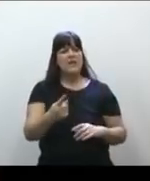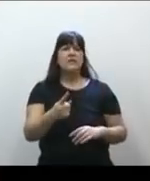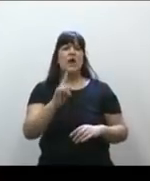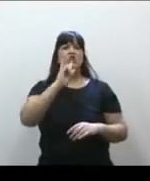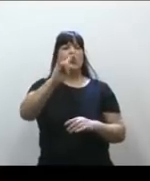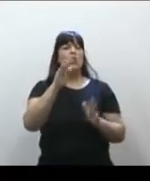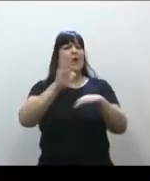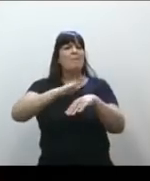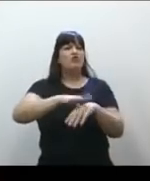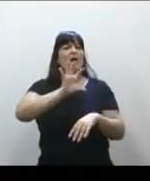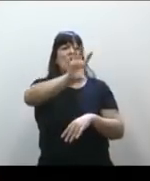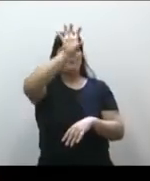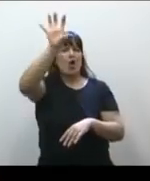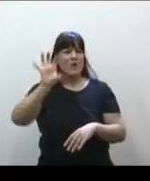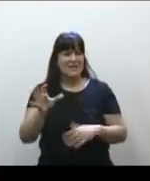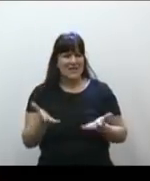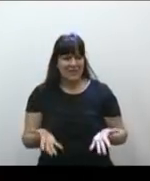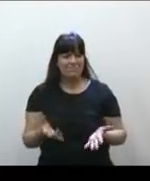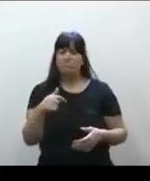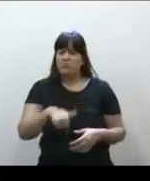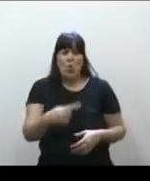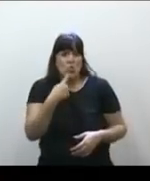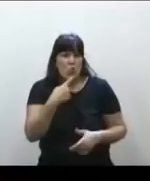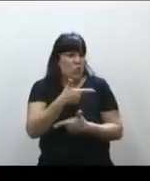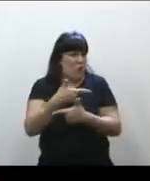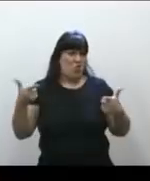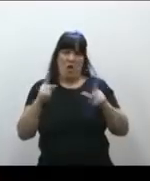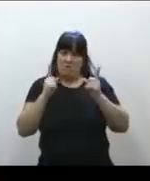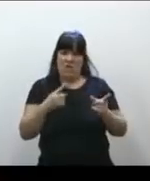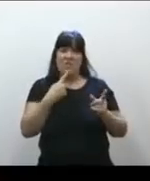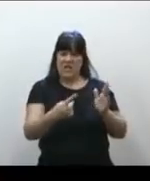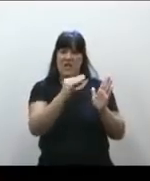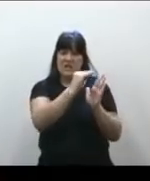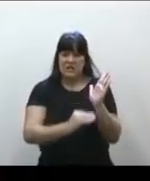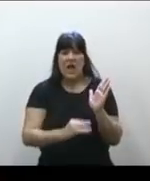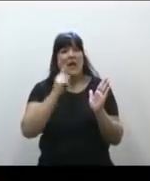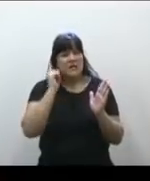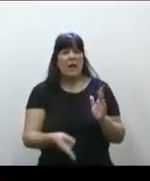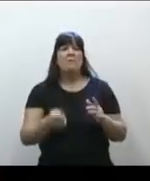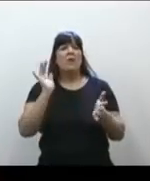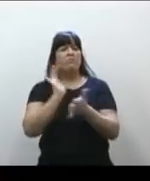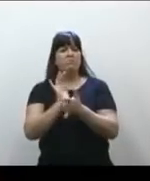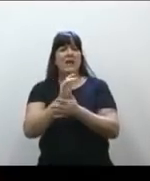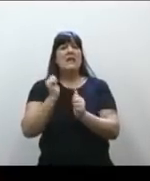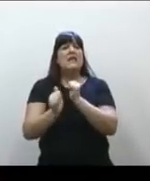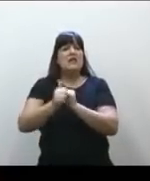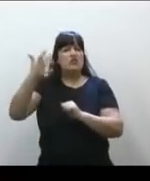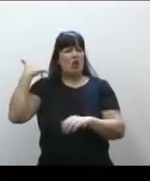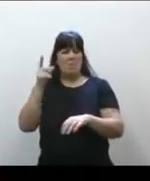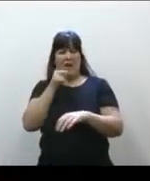y yo no tengo duda alguna. Y lo hace incluso a contramano de lo que es nuestra historia.